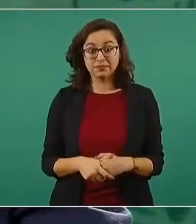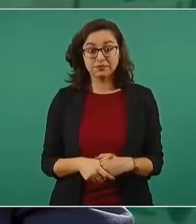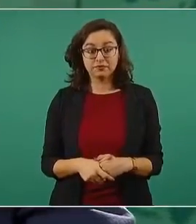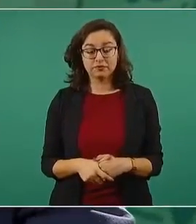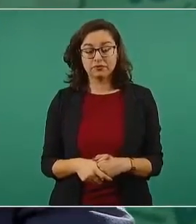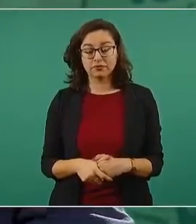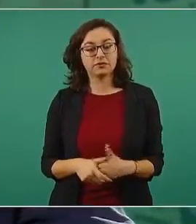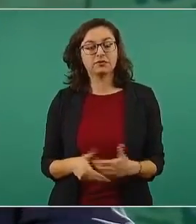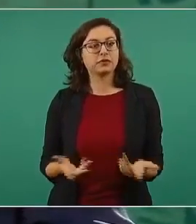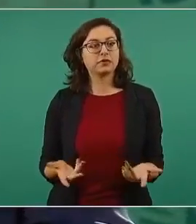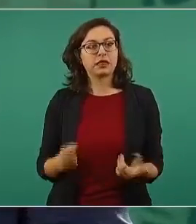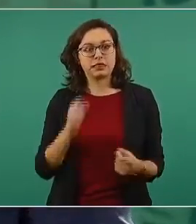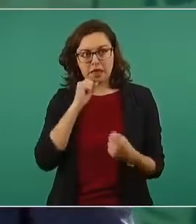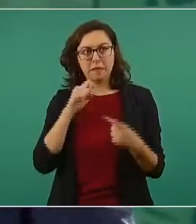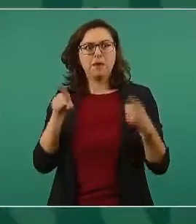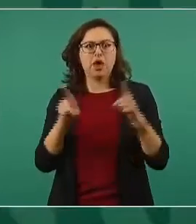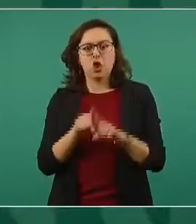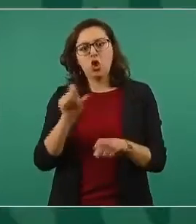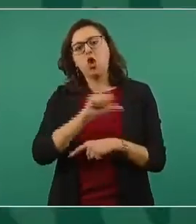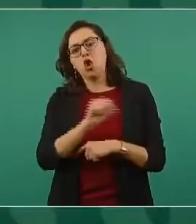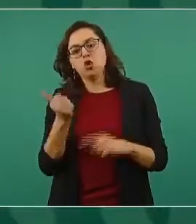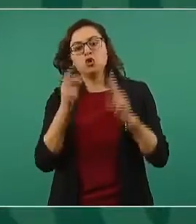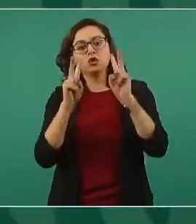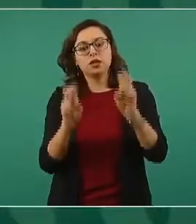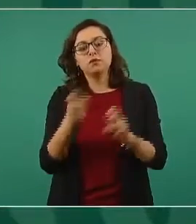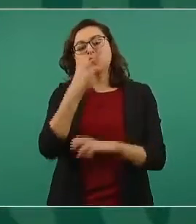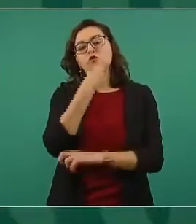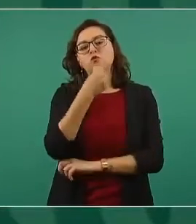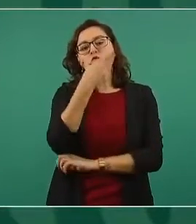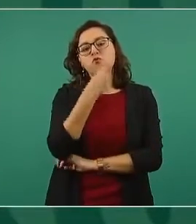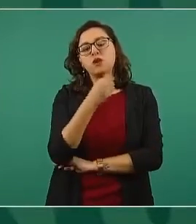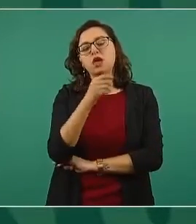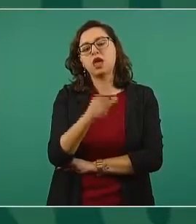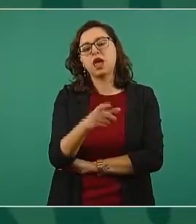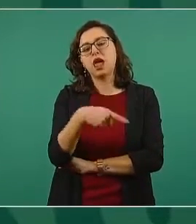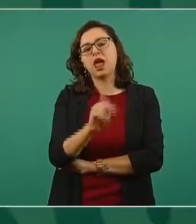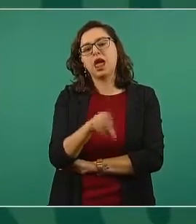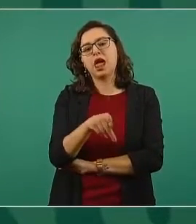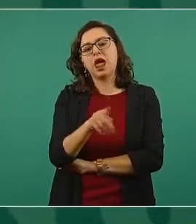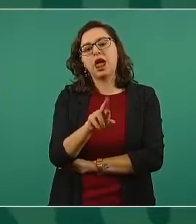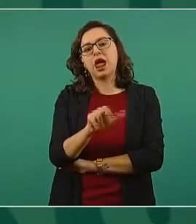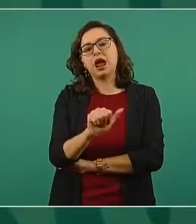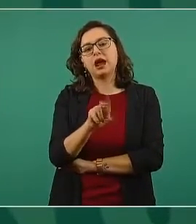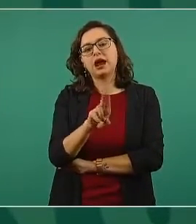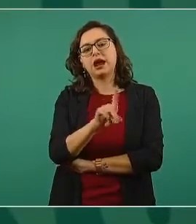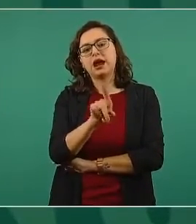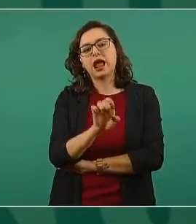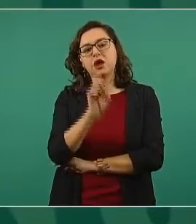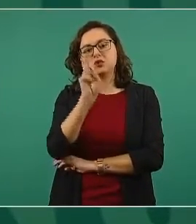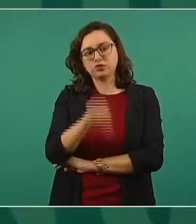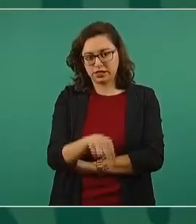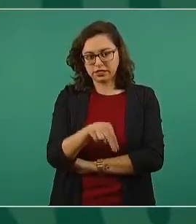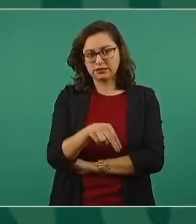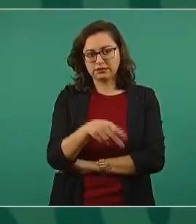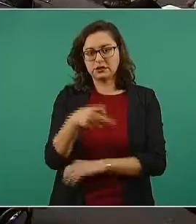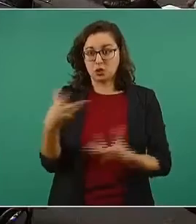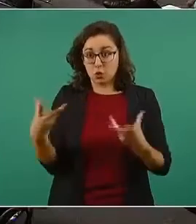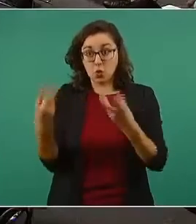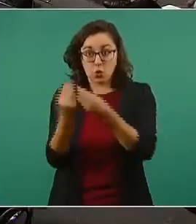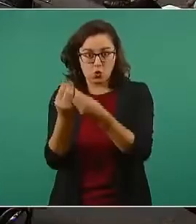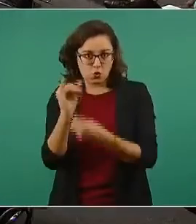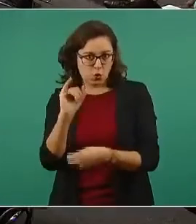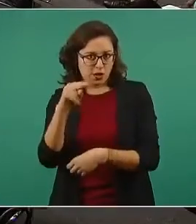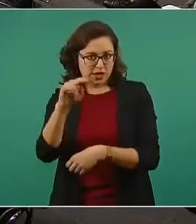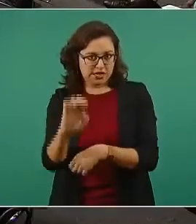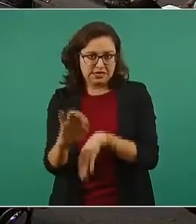le hizo un video al INE